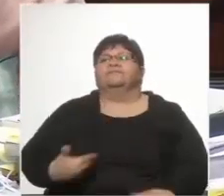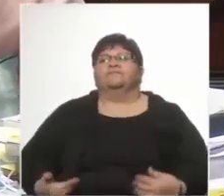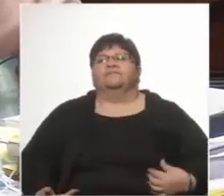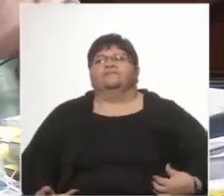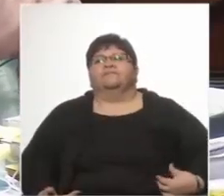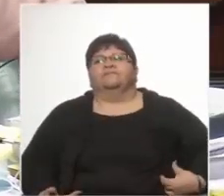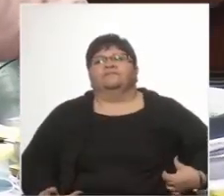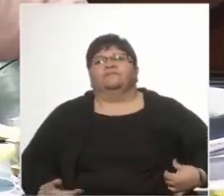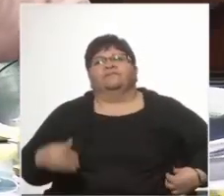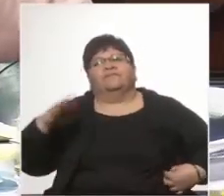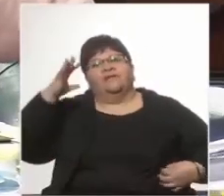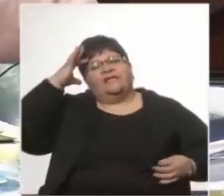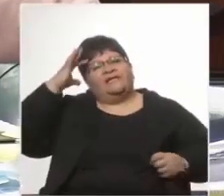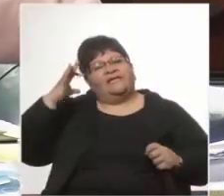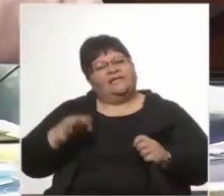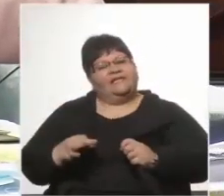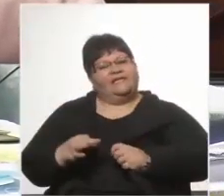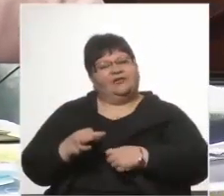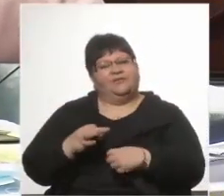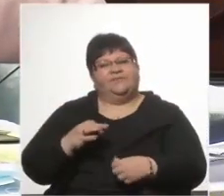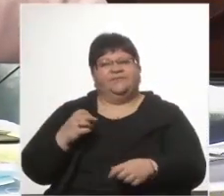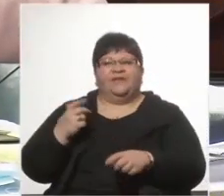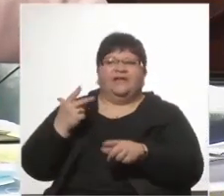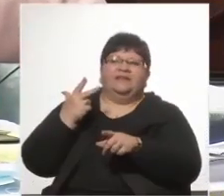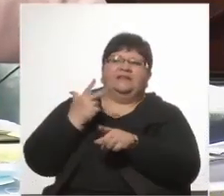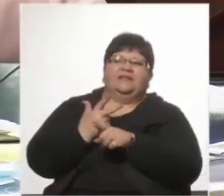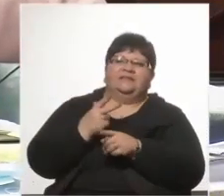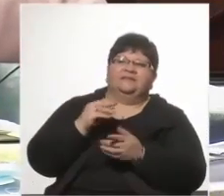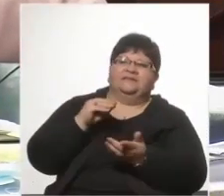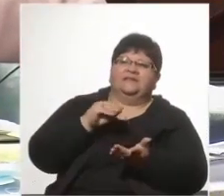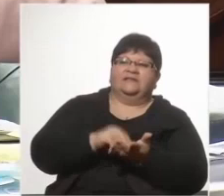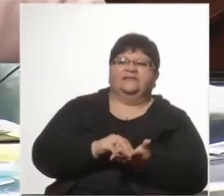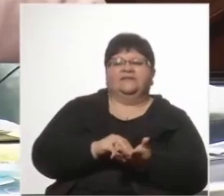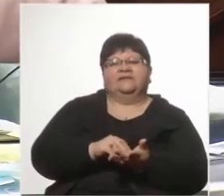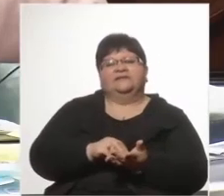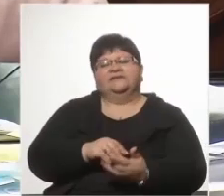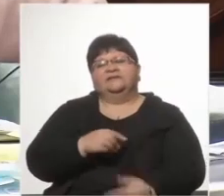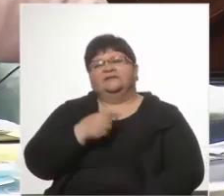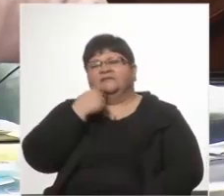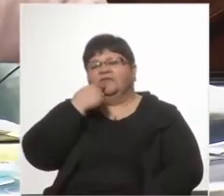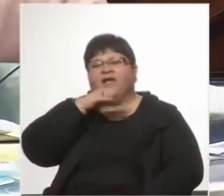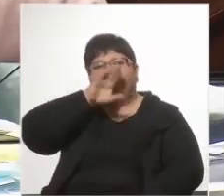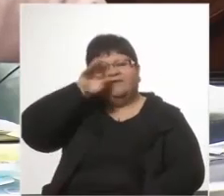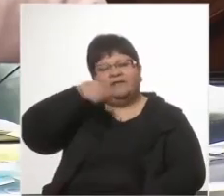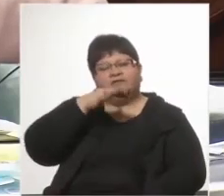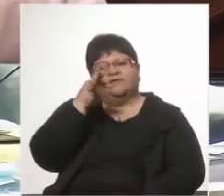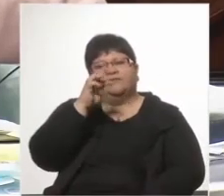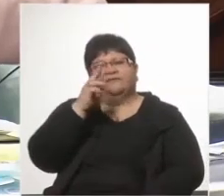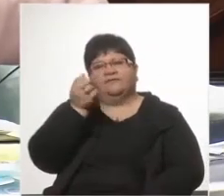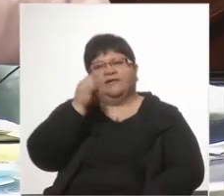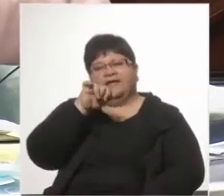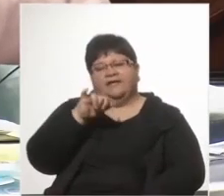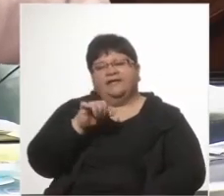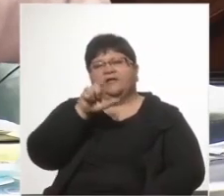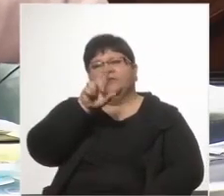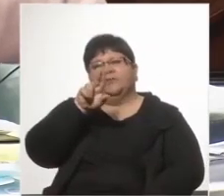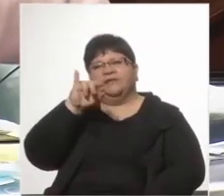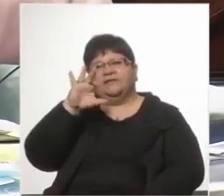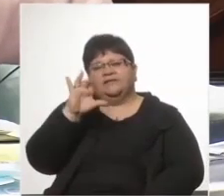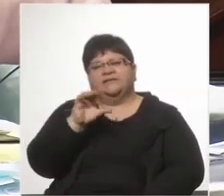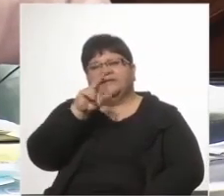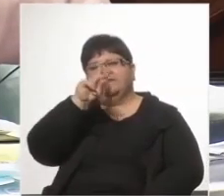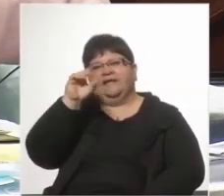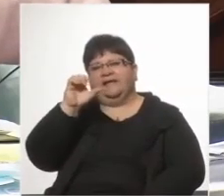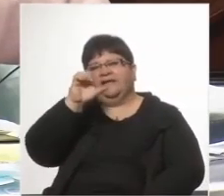Creo que es la tercera vez que recurro a Fray Luis de León y como decíamos ayer, tengo